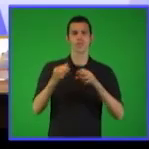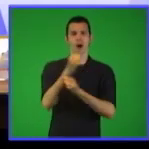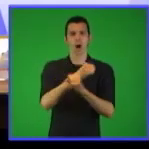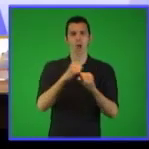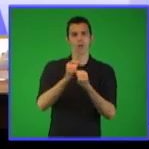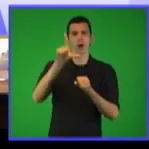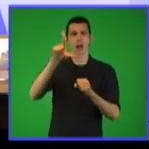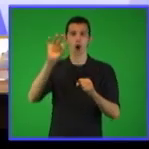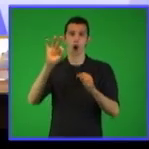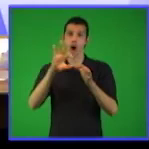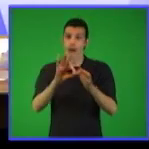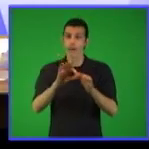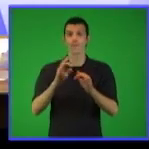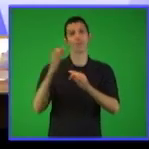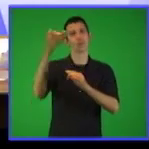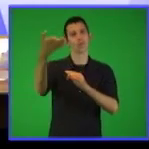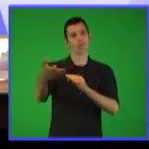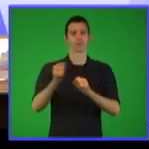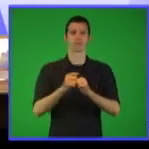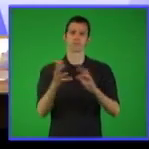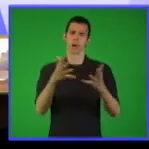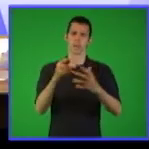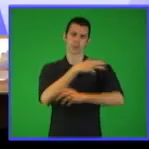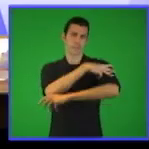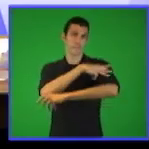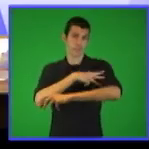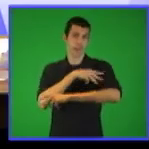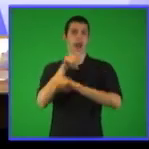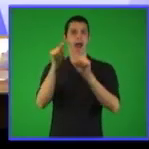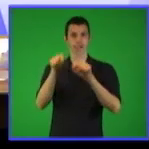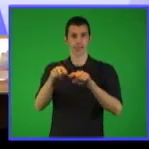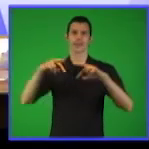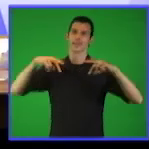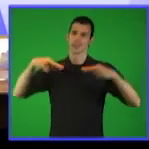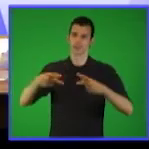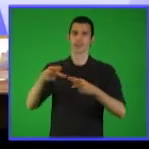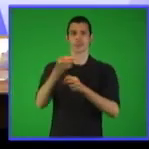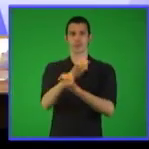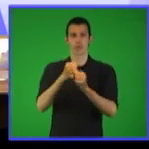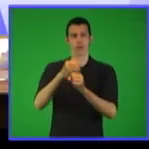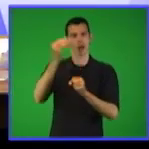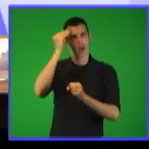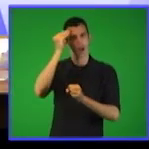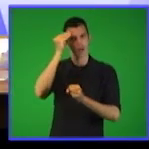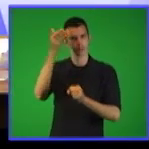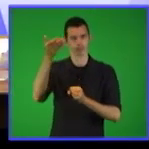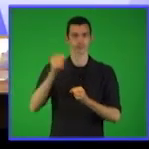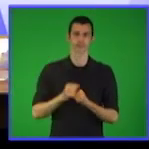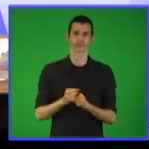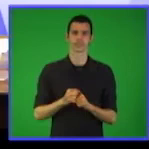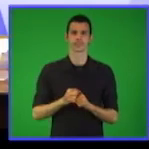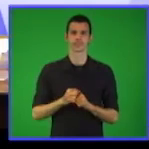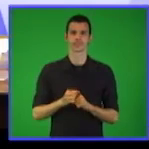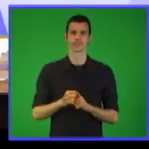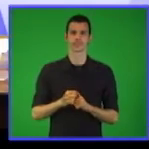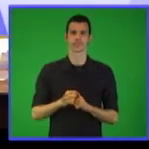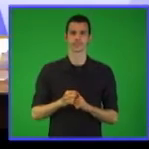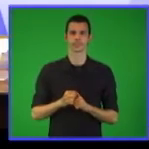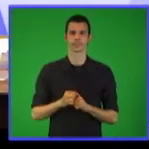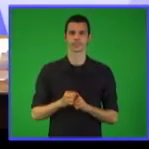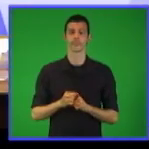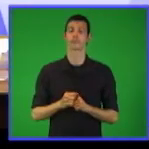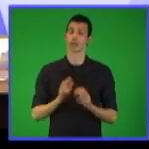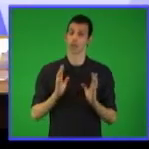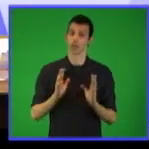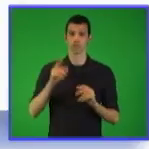logaritmación que aprenderán en el nivel medio superior de la misma manera que lo han estado aprendiendo